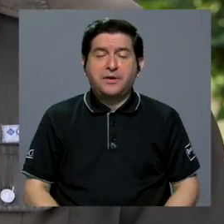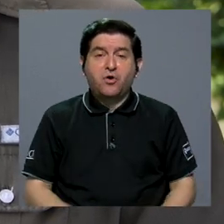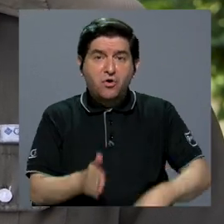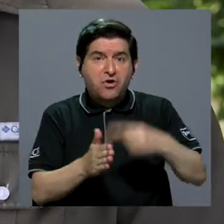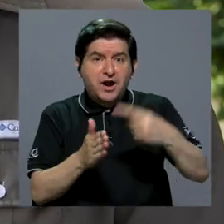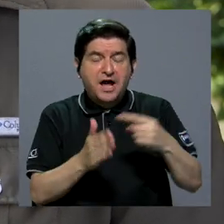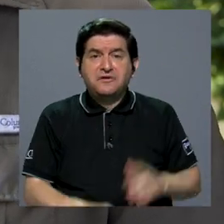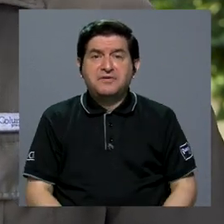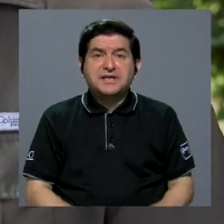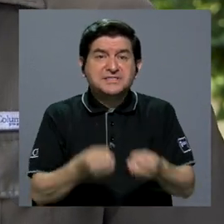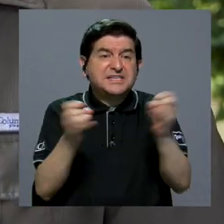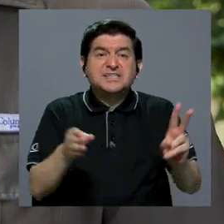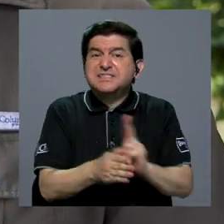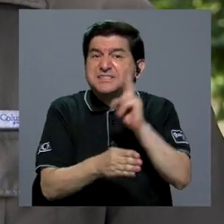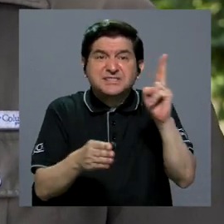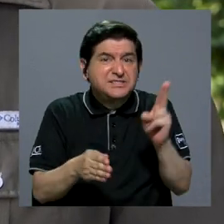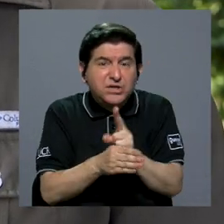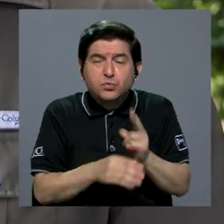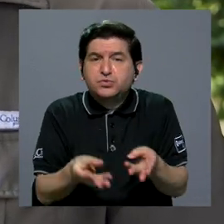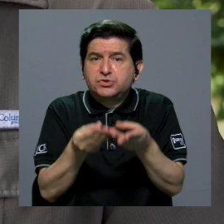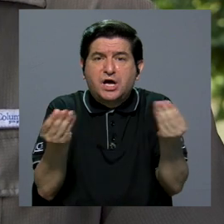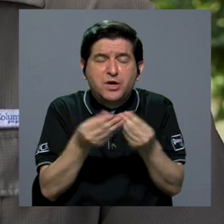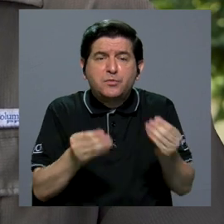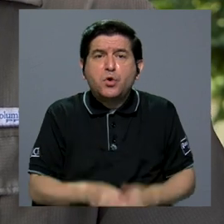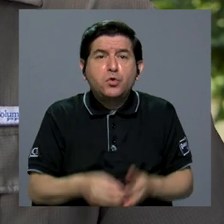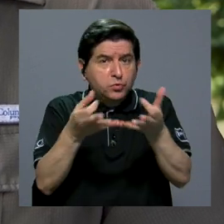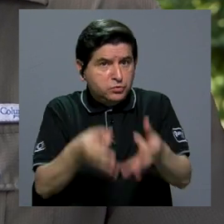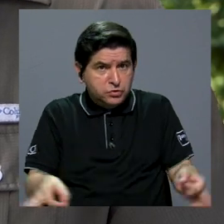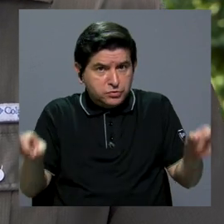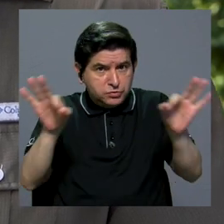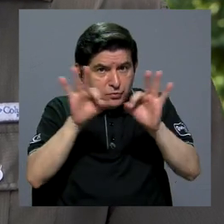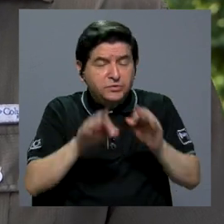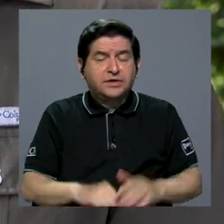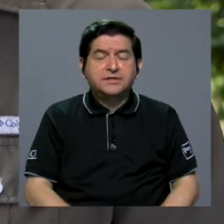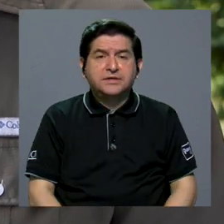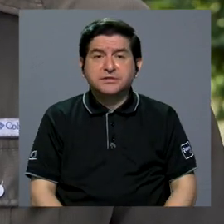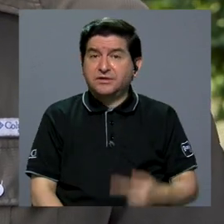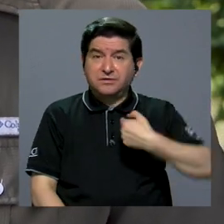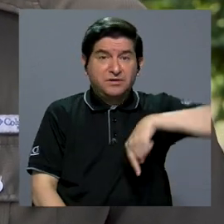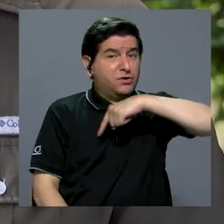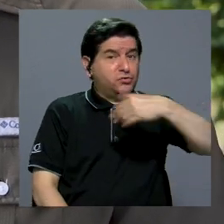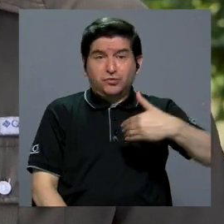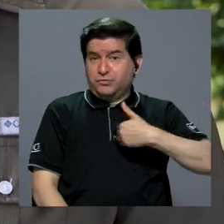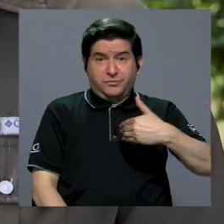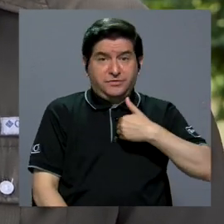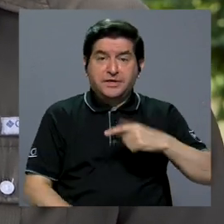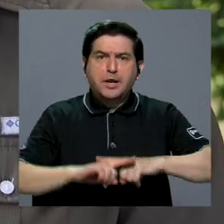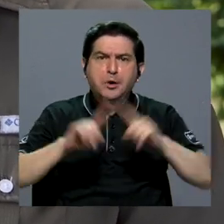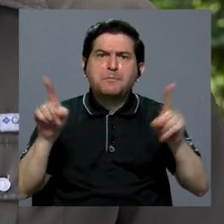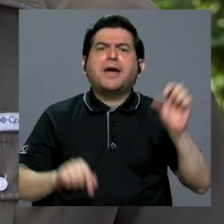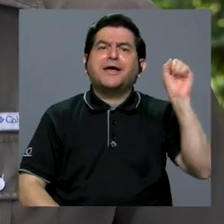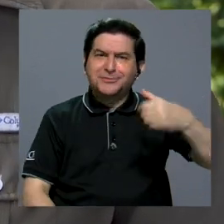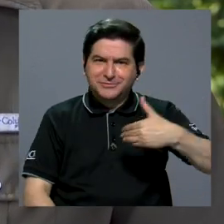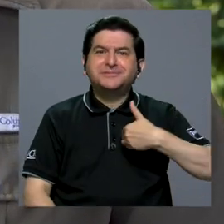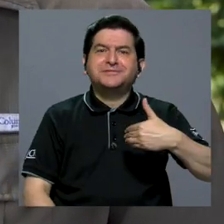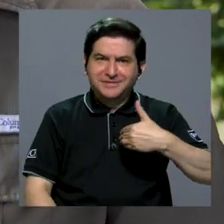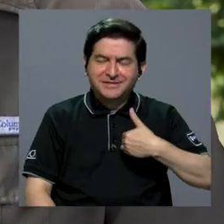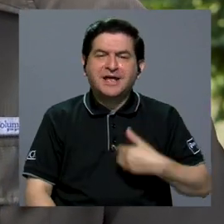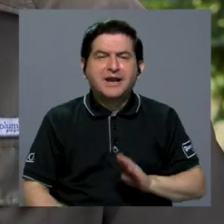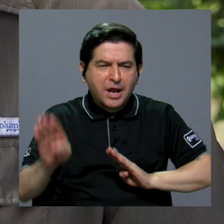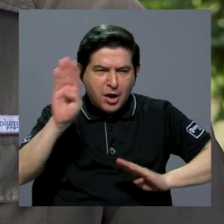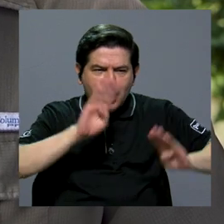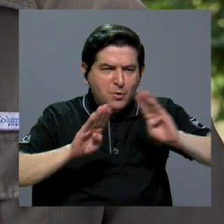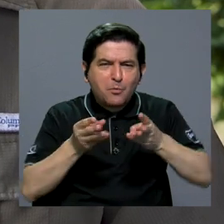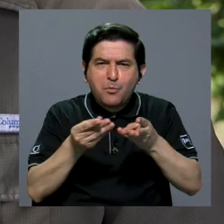A veces hasta no utilizamos productos importantes, dado que no teníamos. Pero sí teníamos los